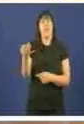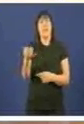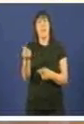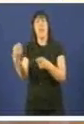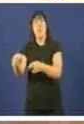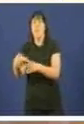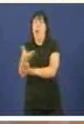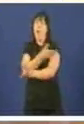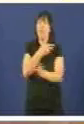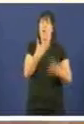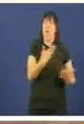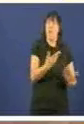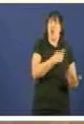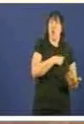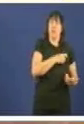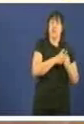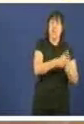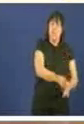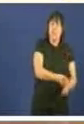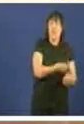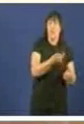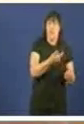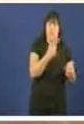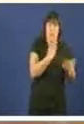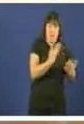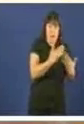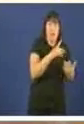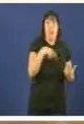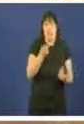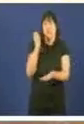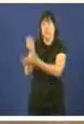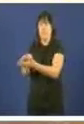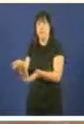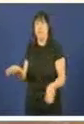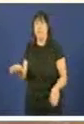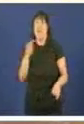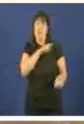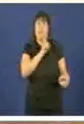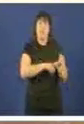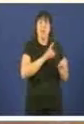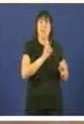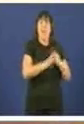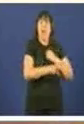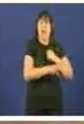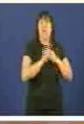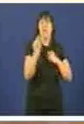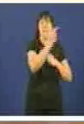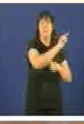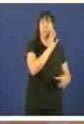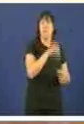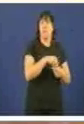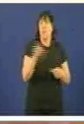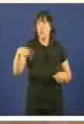negociarse, debe falarse na comisión de seguimento do Consorcio onde participan tamén os alcaldes. Vostedes, esta idea que teñen da